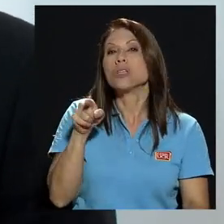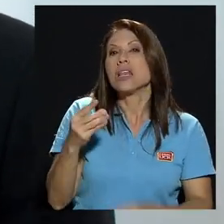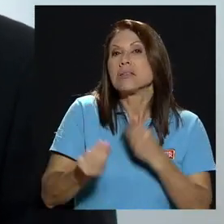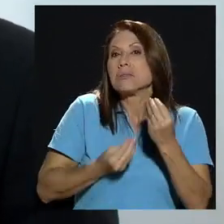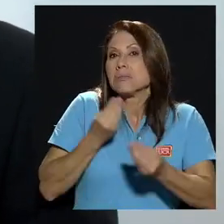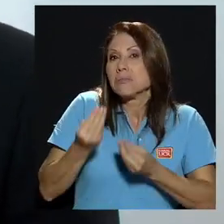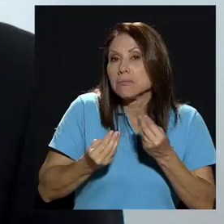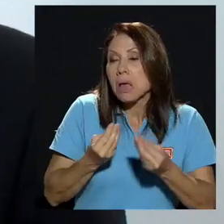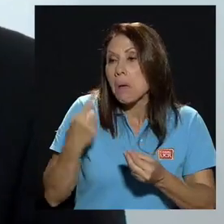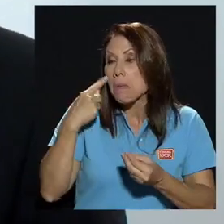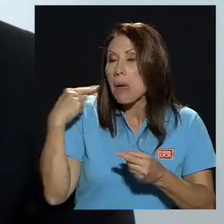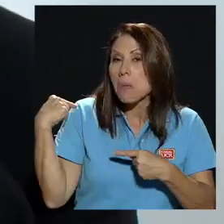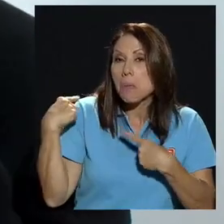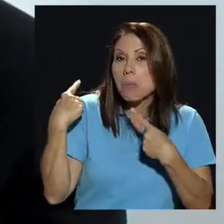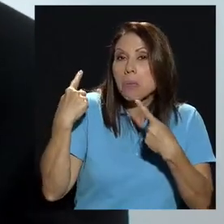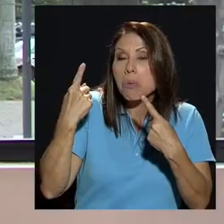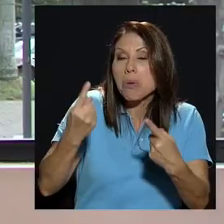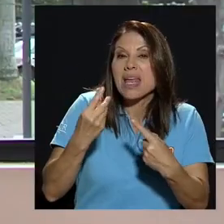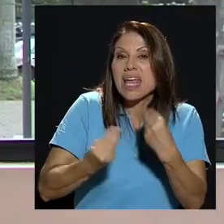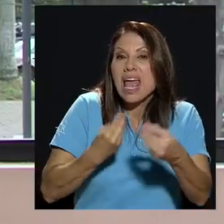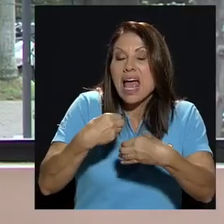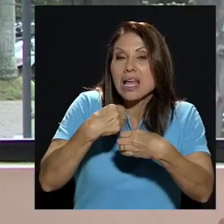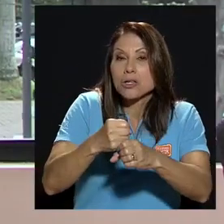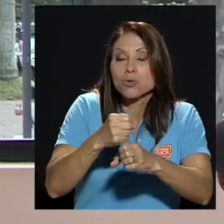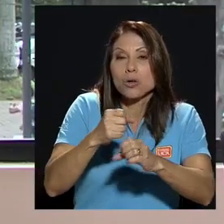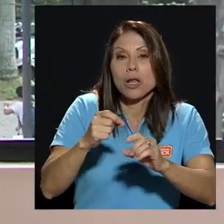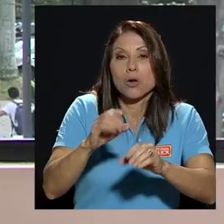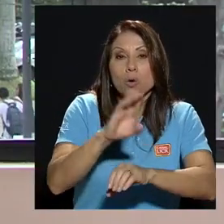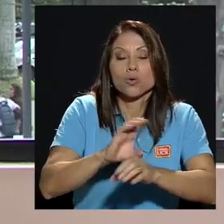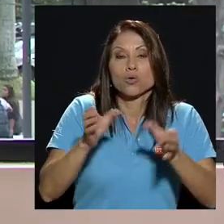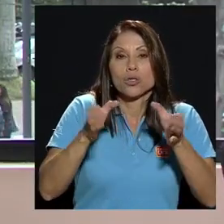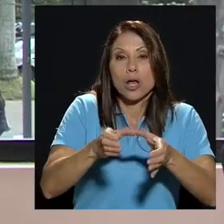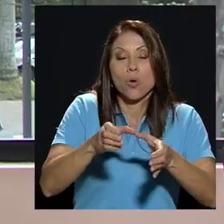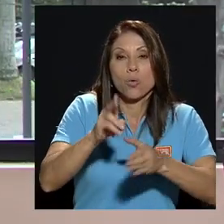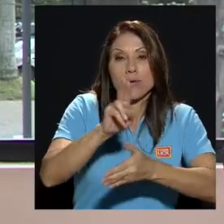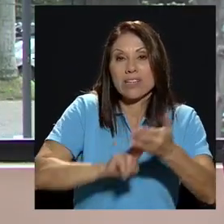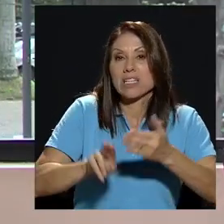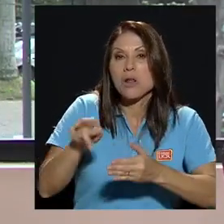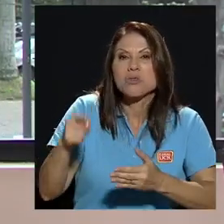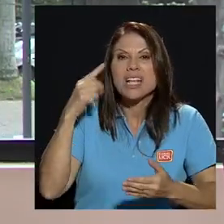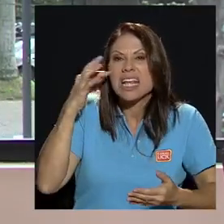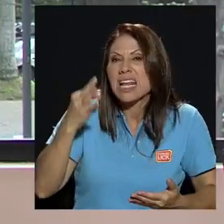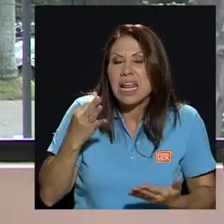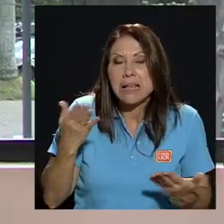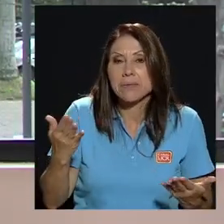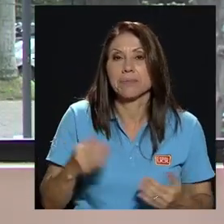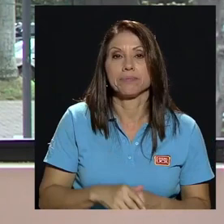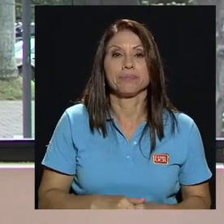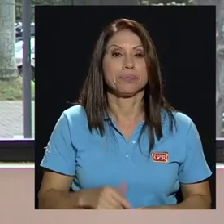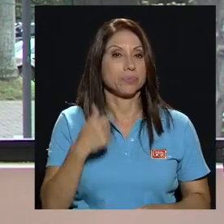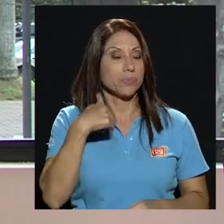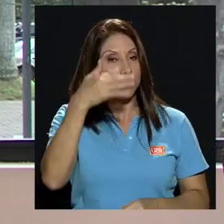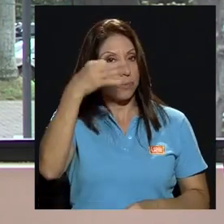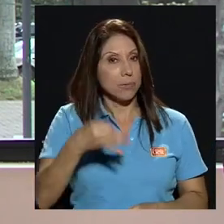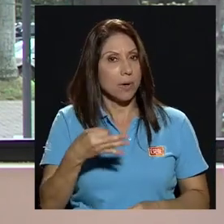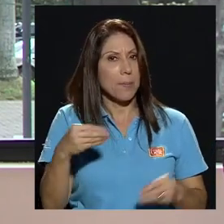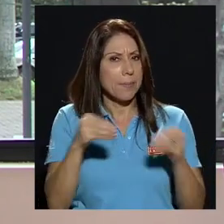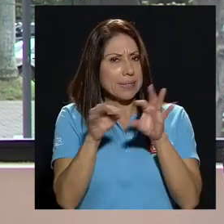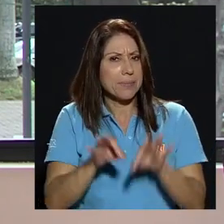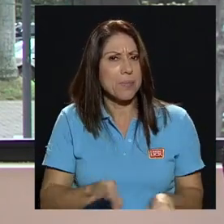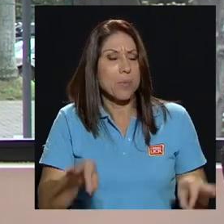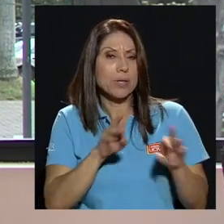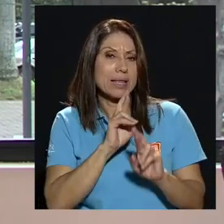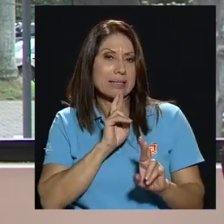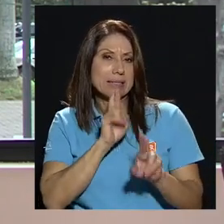del consejo universitario hasta el momento en este caso en este momento yo creo que quizás la respuesta más importante